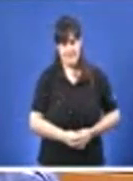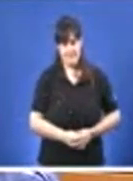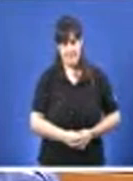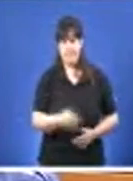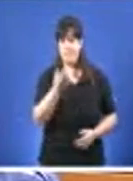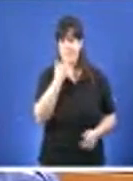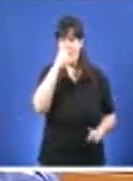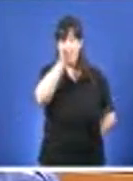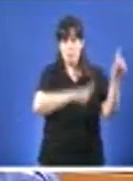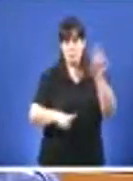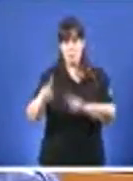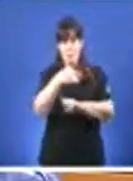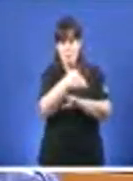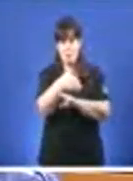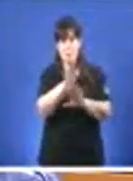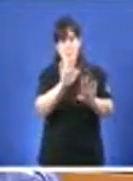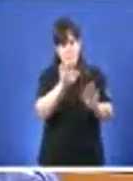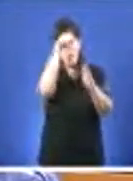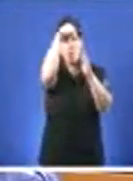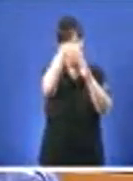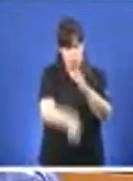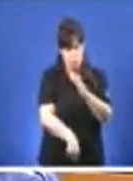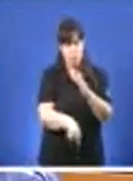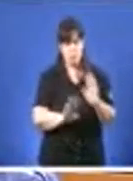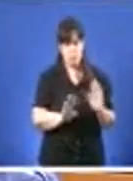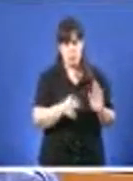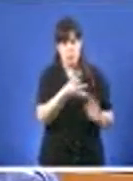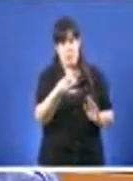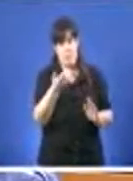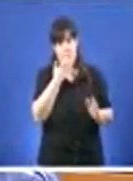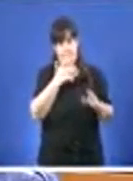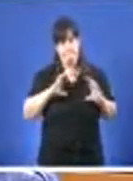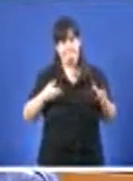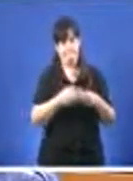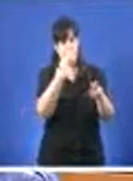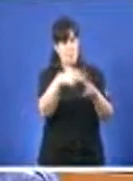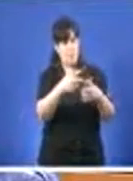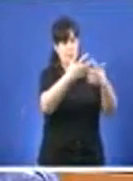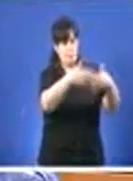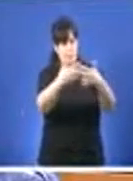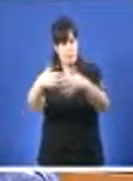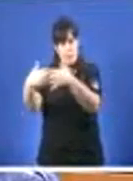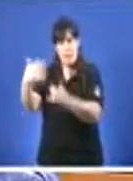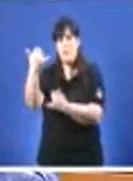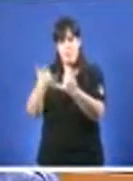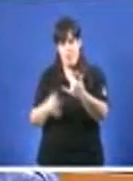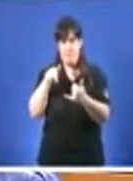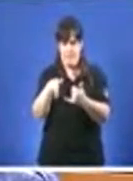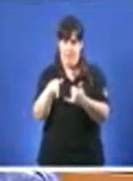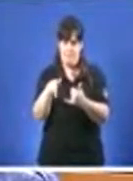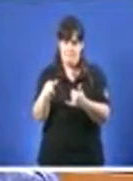os problemas de fondo, incluindo o funcionamento dos partidos políticos, que somos parte notable do problema.